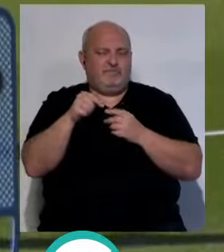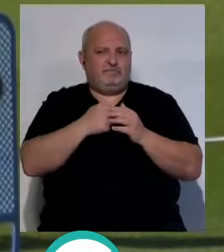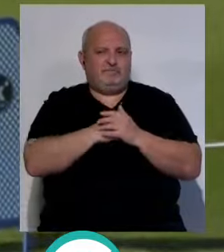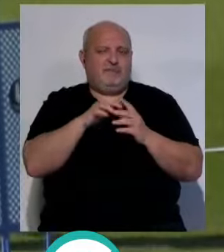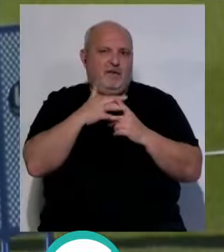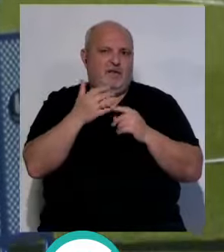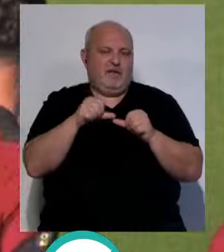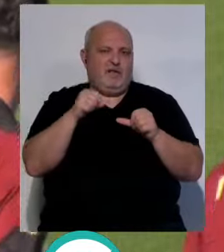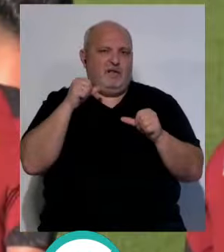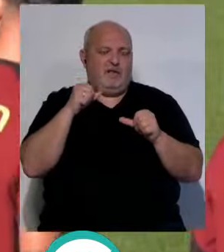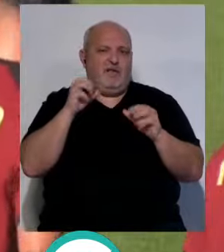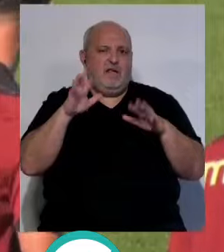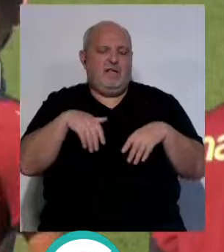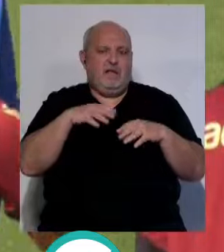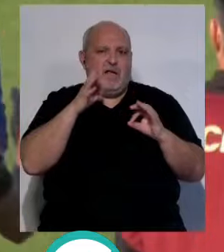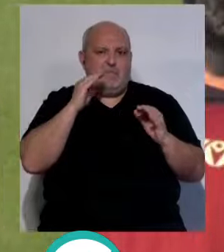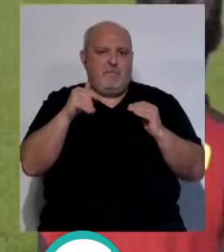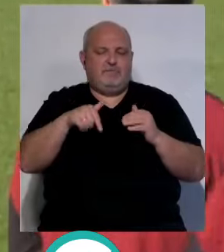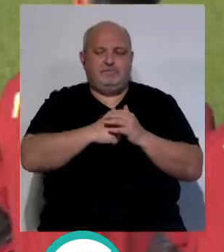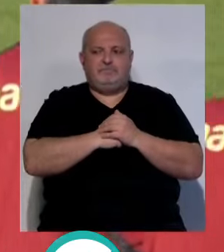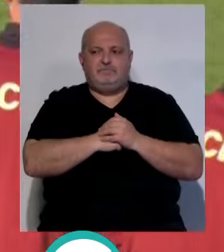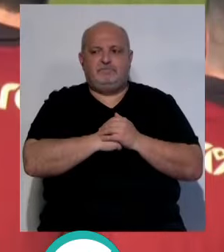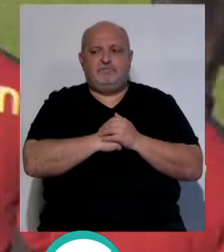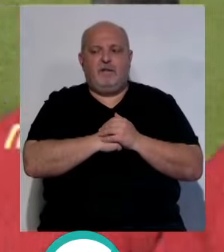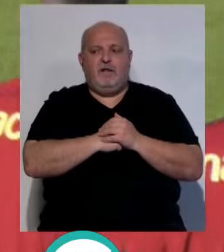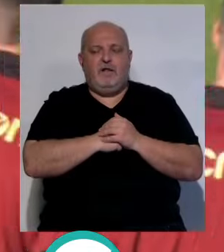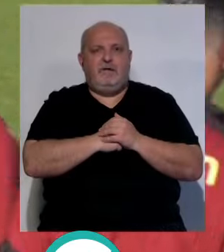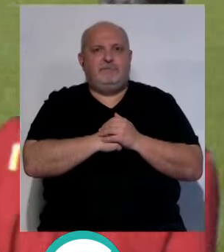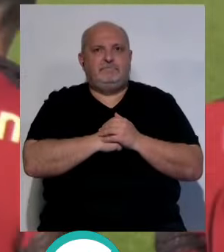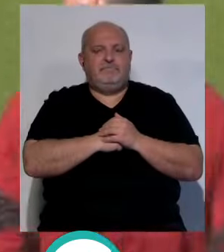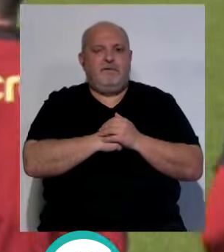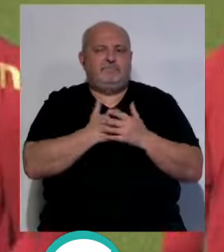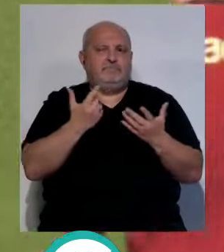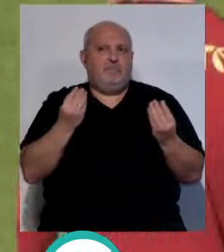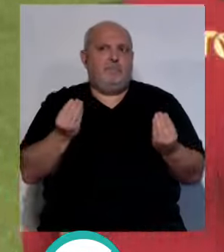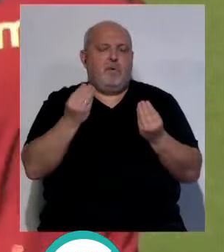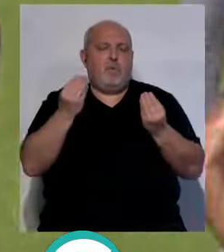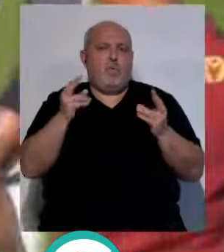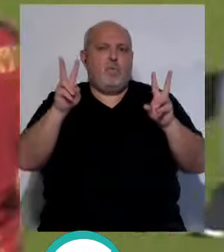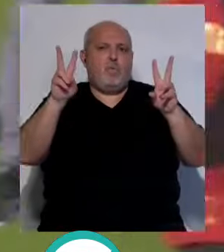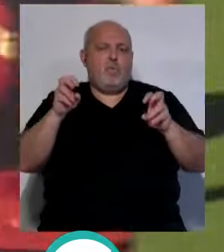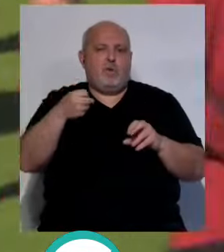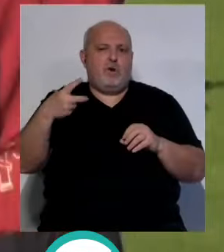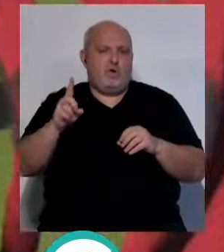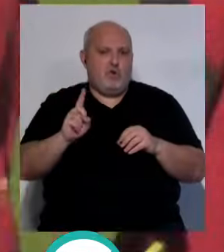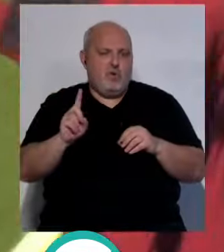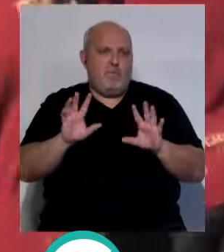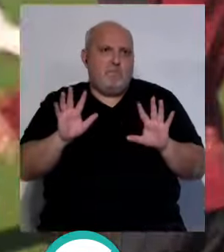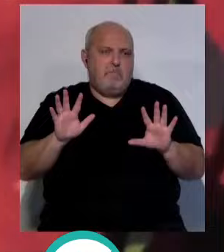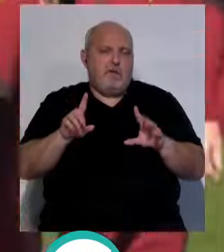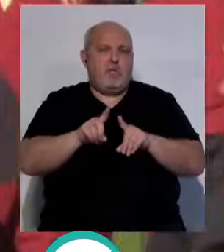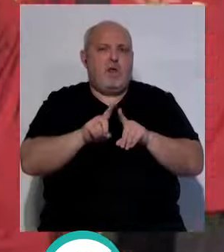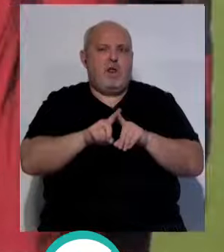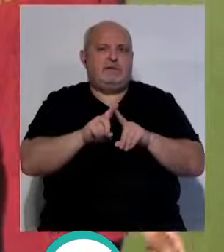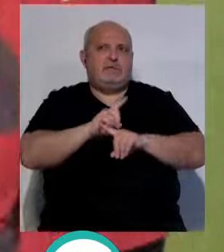la situación que ha tenido, que está en el Cádiz en este momento. Es decir, no se ha mejorado en cuanto al resultado, ¿vale? Pero